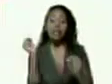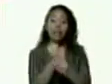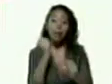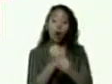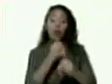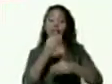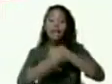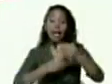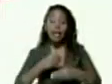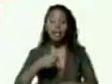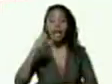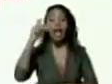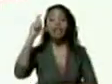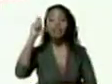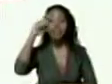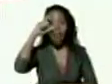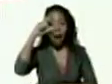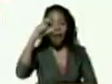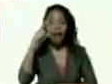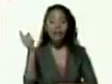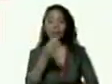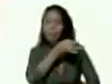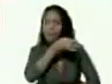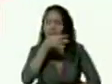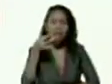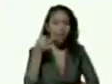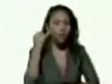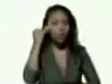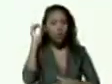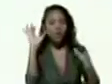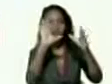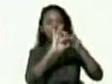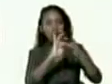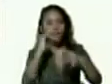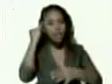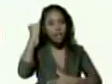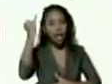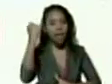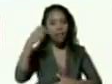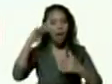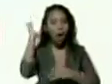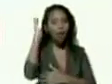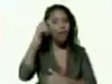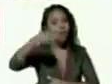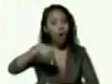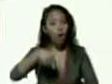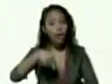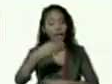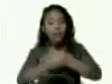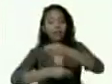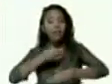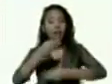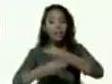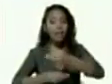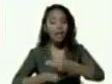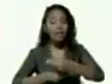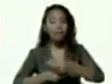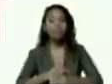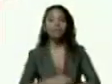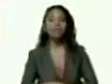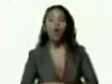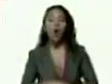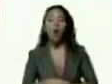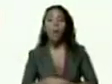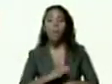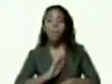hacer Tania maravilloso de difusión de estas ideas de esta jornada de hoy que va a ser Leon Heredia porque no nos